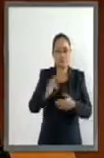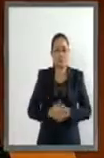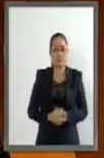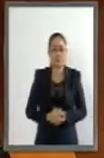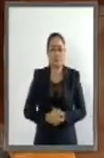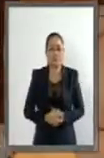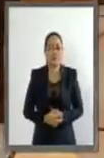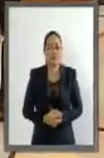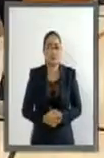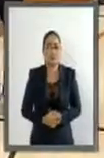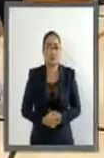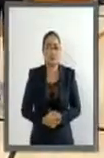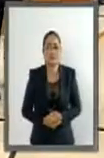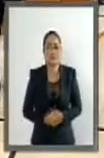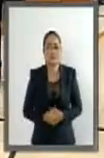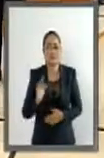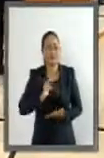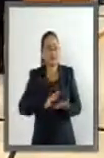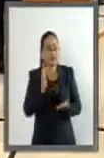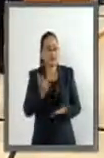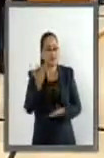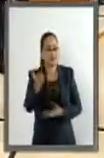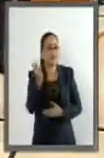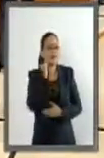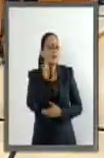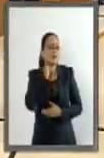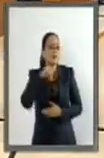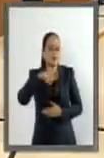Muchas gracias. Muchas gracias, señor Mañaz.